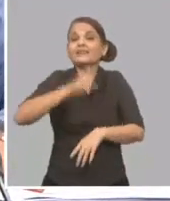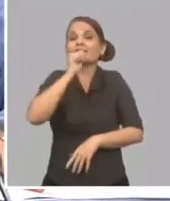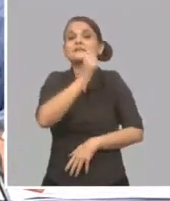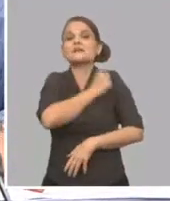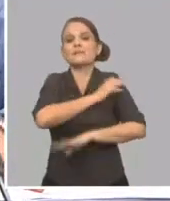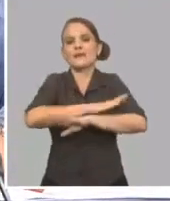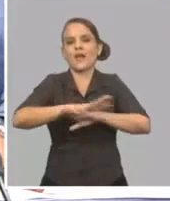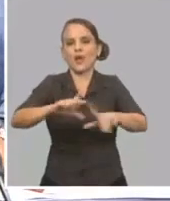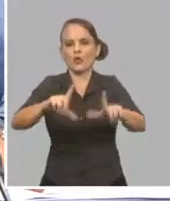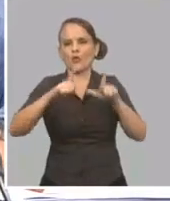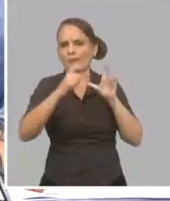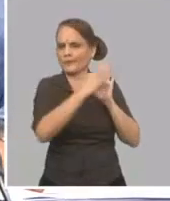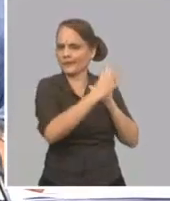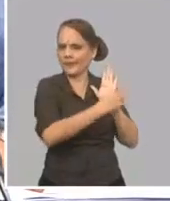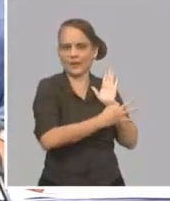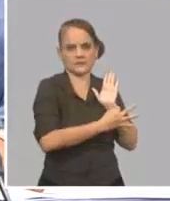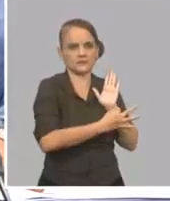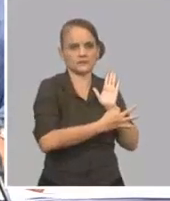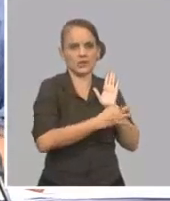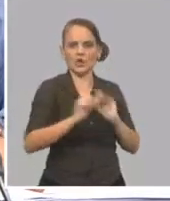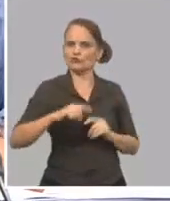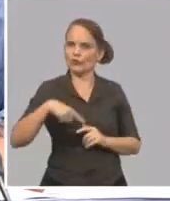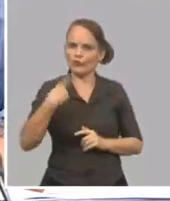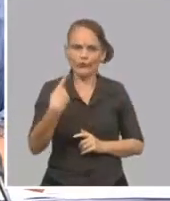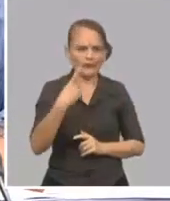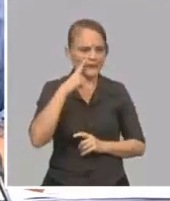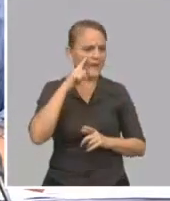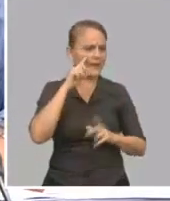de esas medidas. Estamos trabajando, las chequeamos diario.